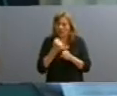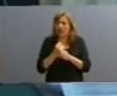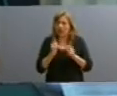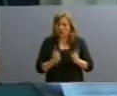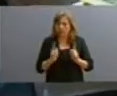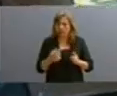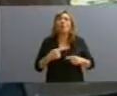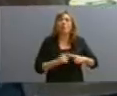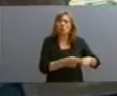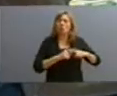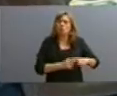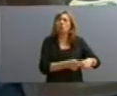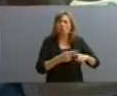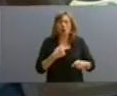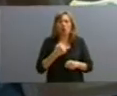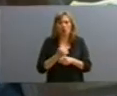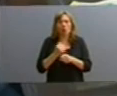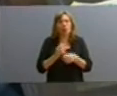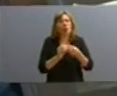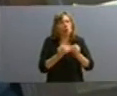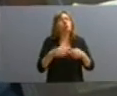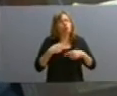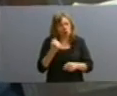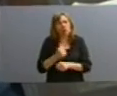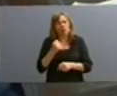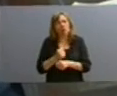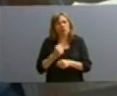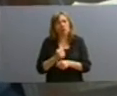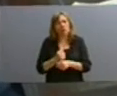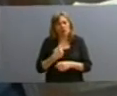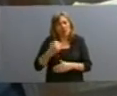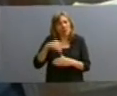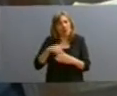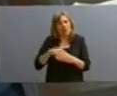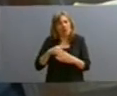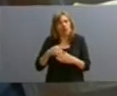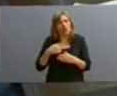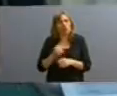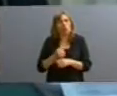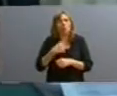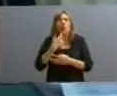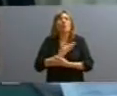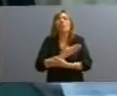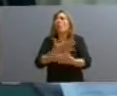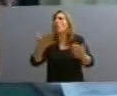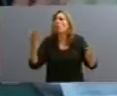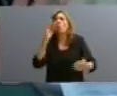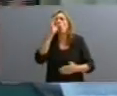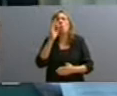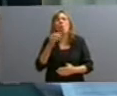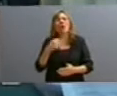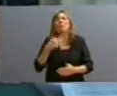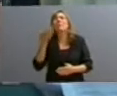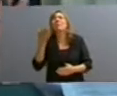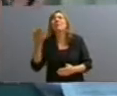con cosas muy complicadas y con posturas muy duras que yo tuve internamente, que nunca salieron afuera, nunca especulé,